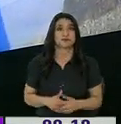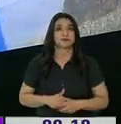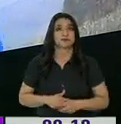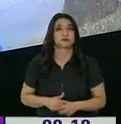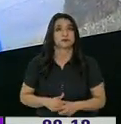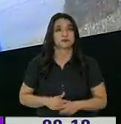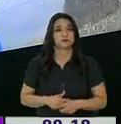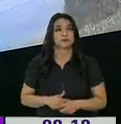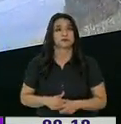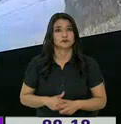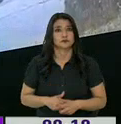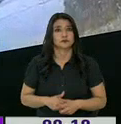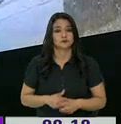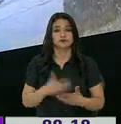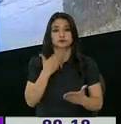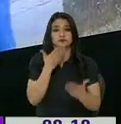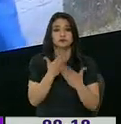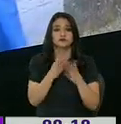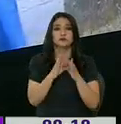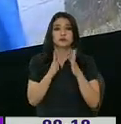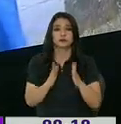Debo decirte, gracias, Sofía Ventimiglia, gracias, señor Rosales.